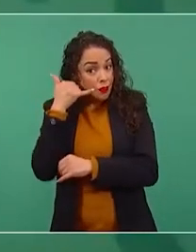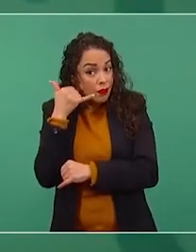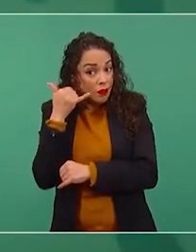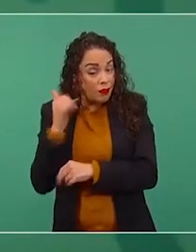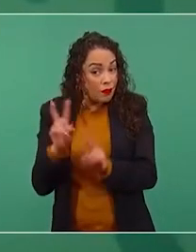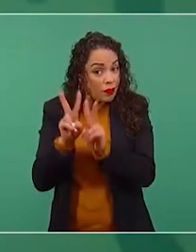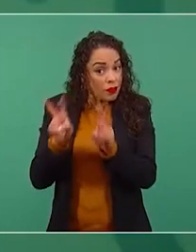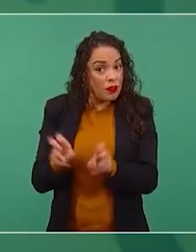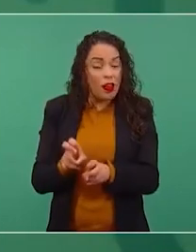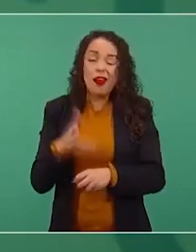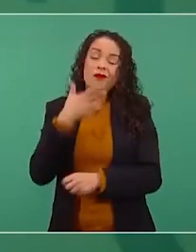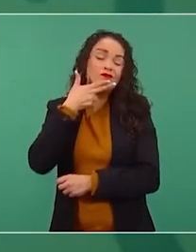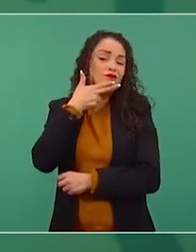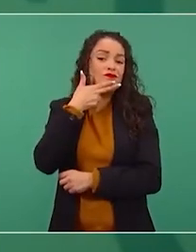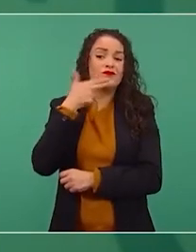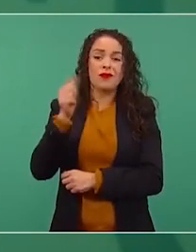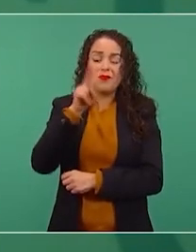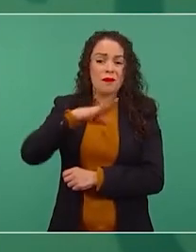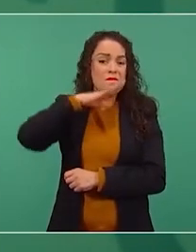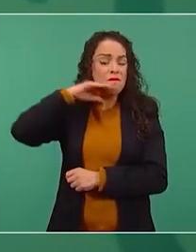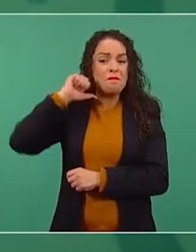que era muy malo el servicio